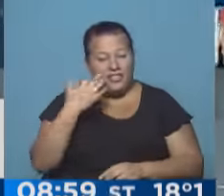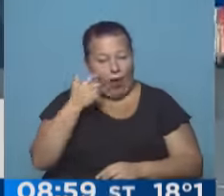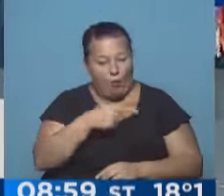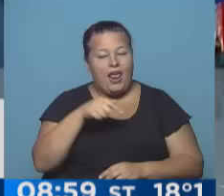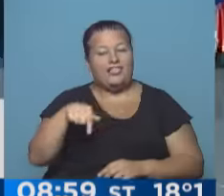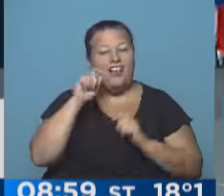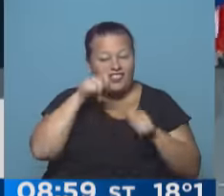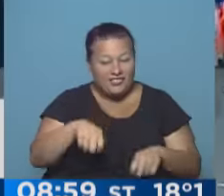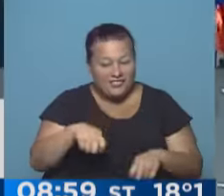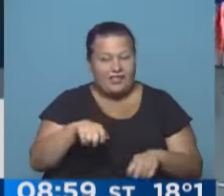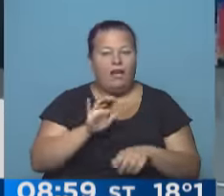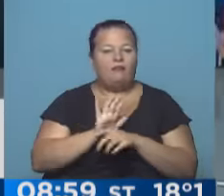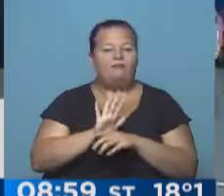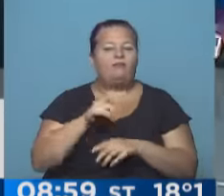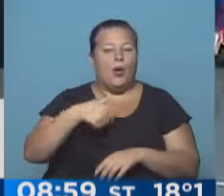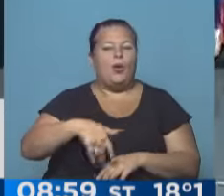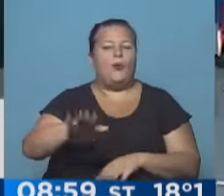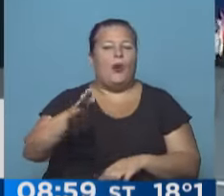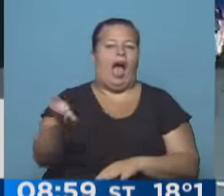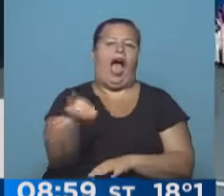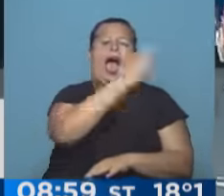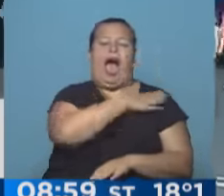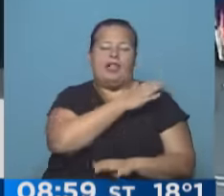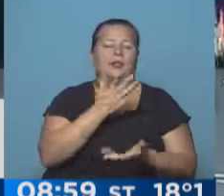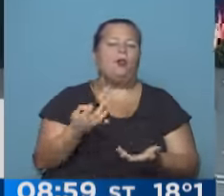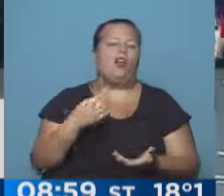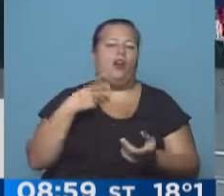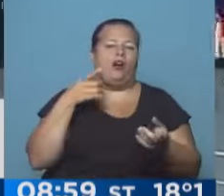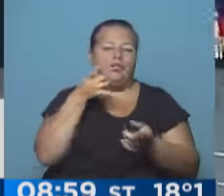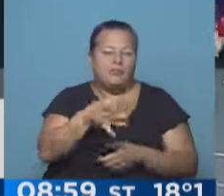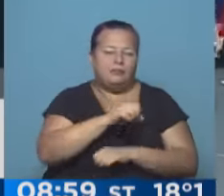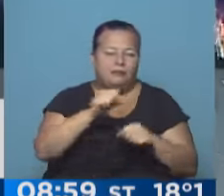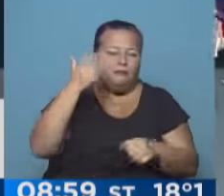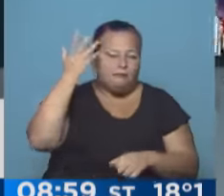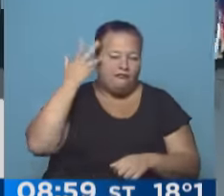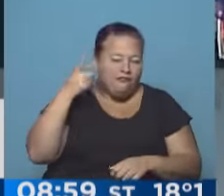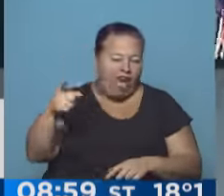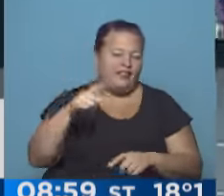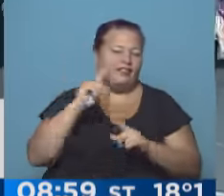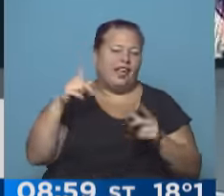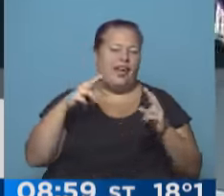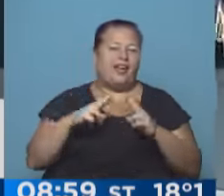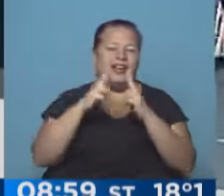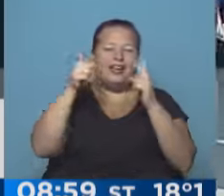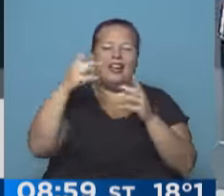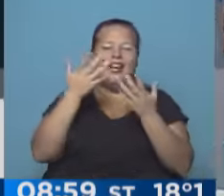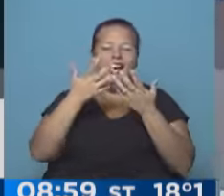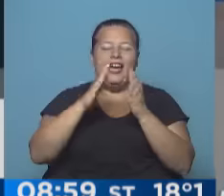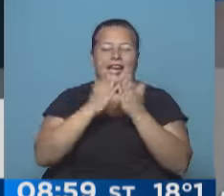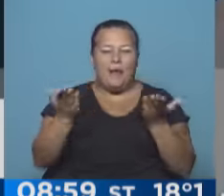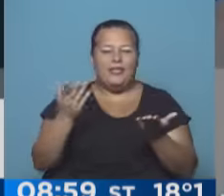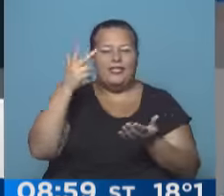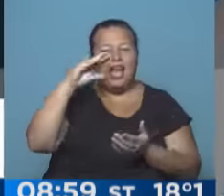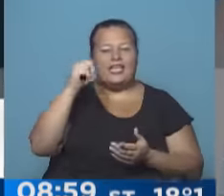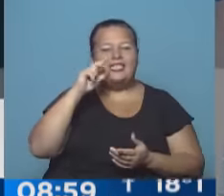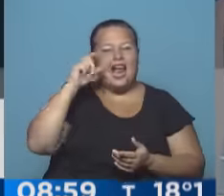que esta visita se iba a dar mucho antes, pero que luego de los atentados allí en París, en Francia, a la revista